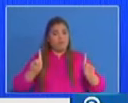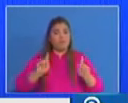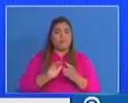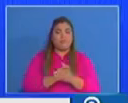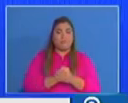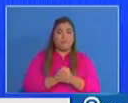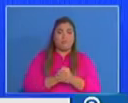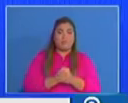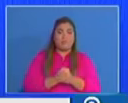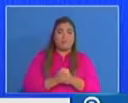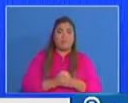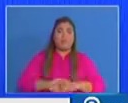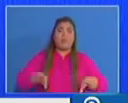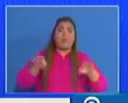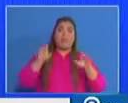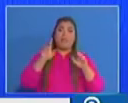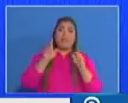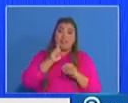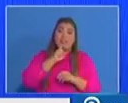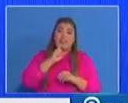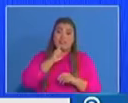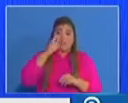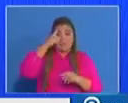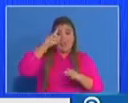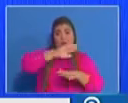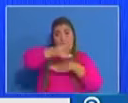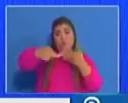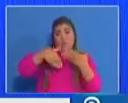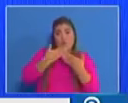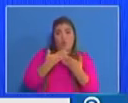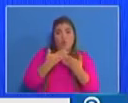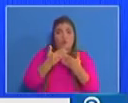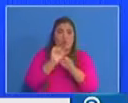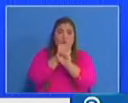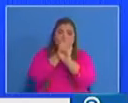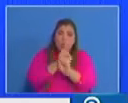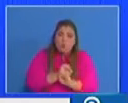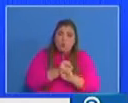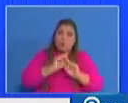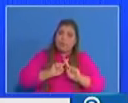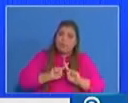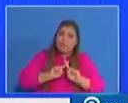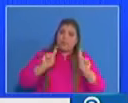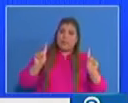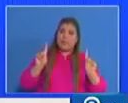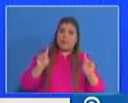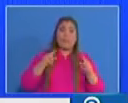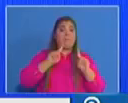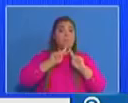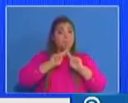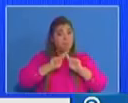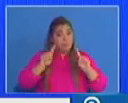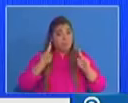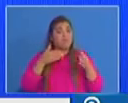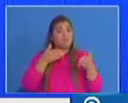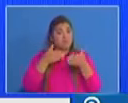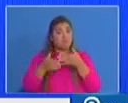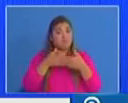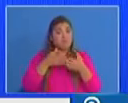a construir una nueva normalidad. Y esa nueva normalidad no es una decisión